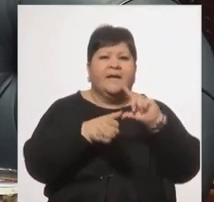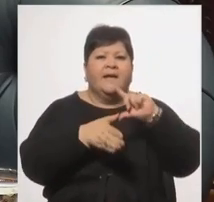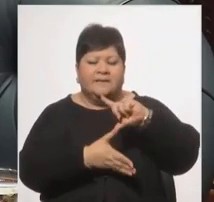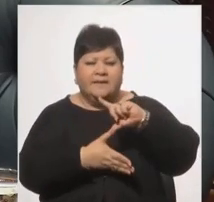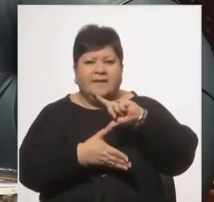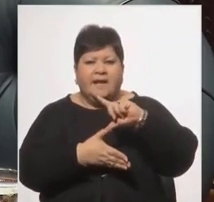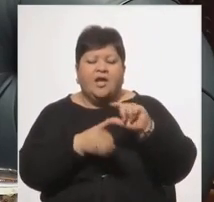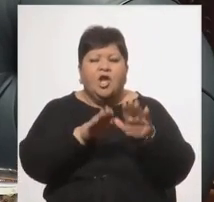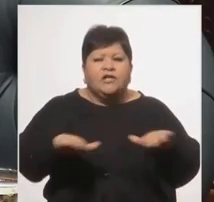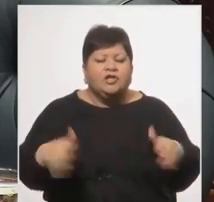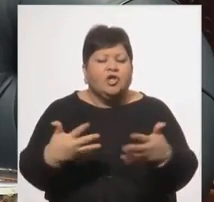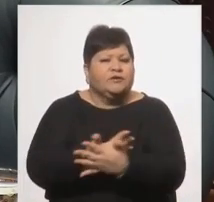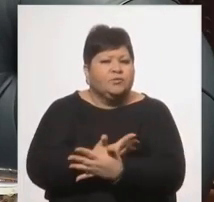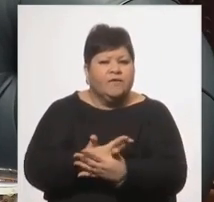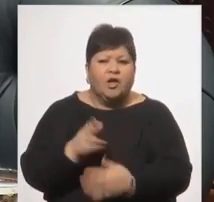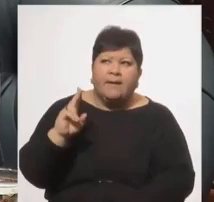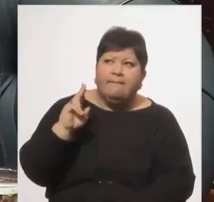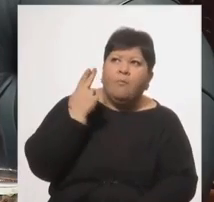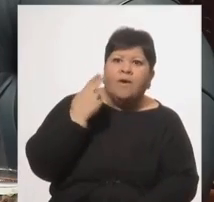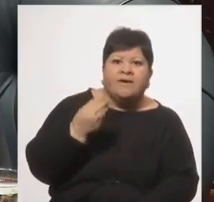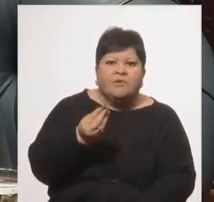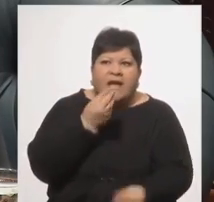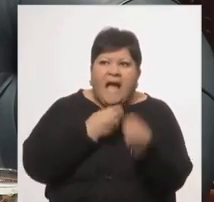los niños que sufren, los que mueren sin alimento,